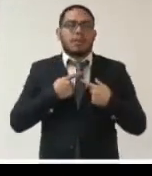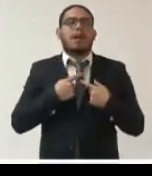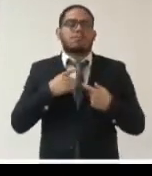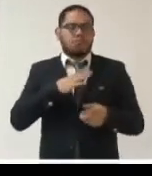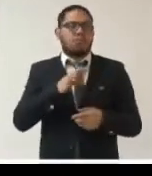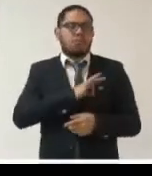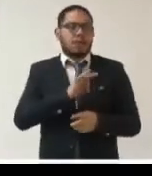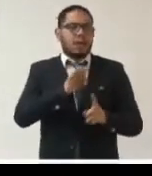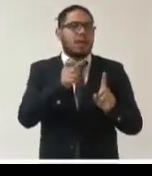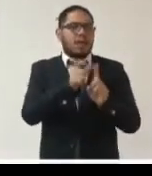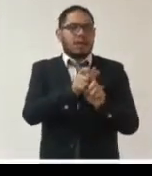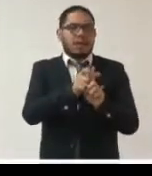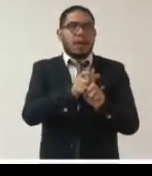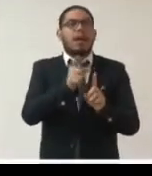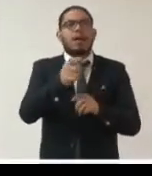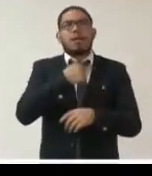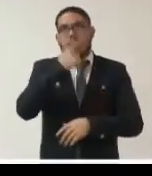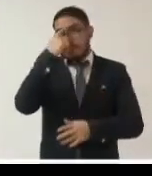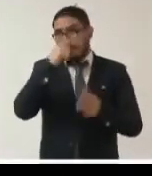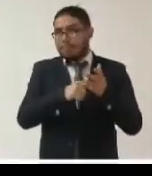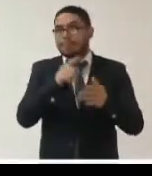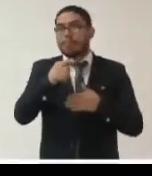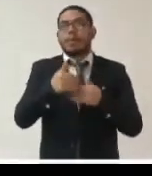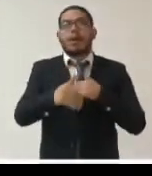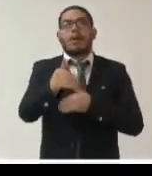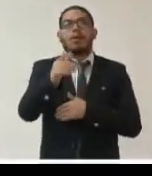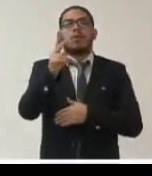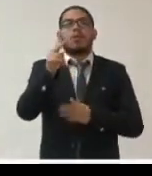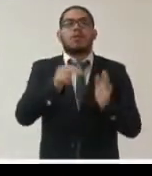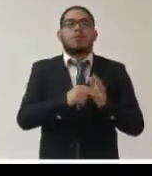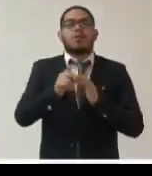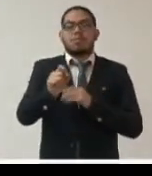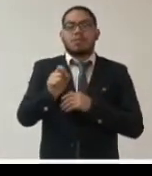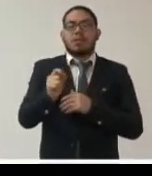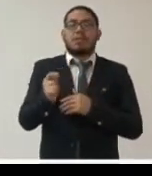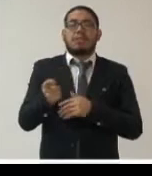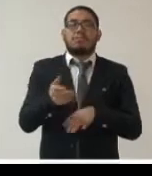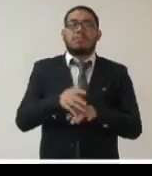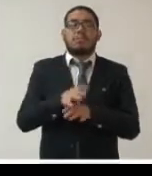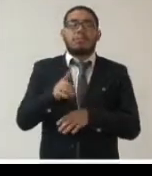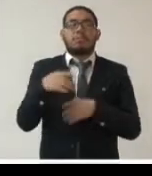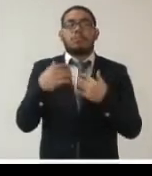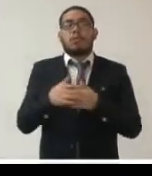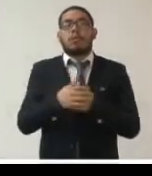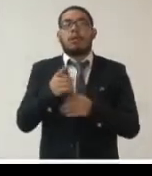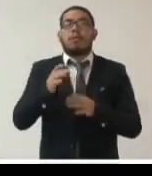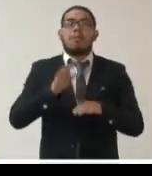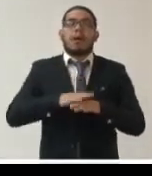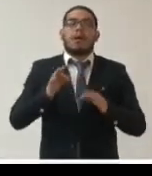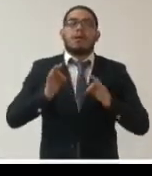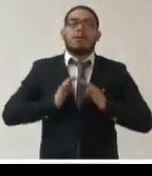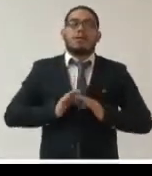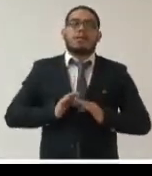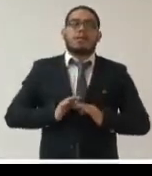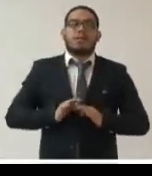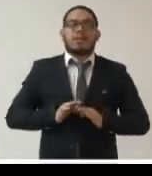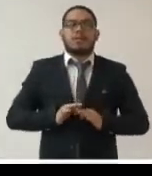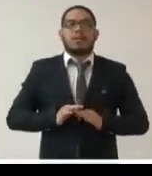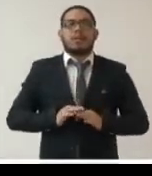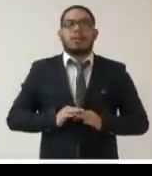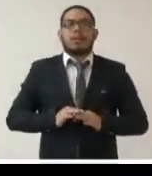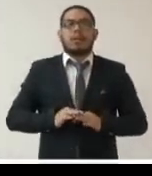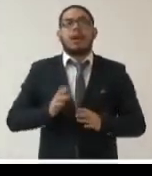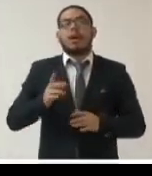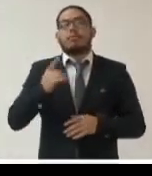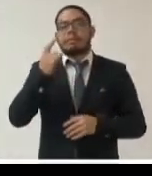bueno que en el 2020 será un momento de integrar con un poquito más de pausa y de tranquilidad todos estos